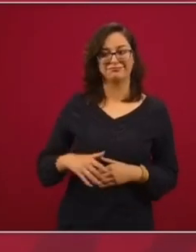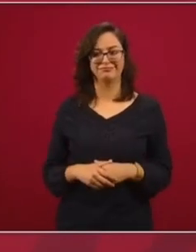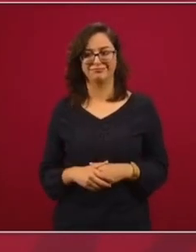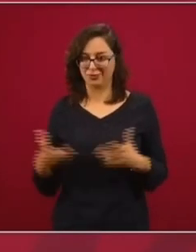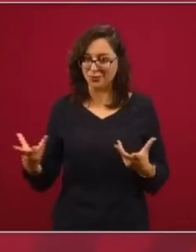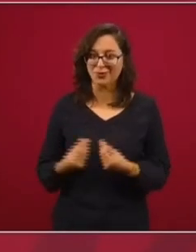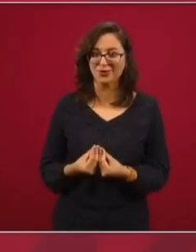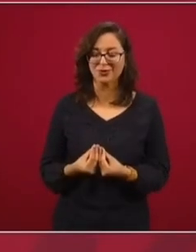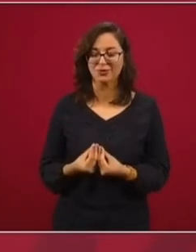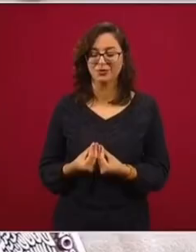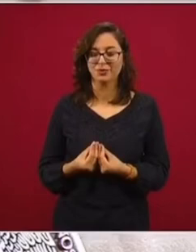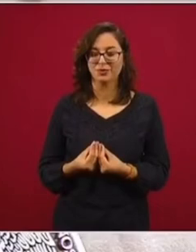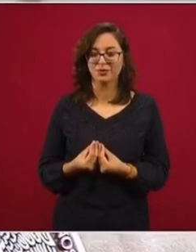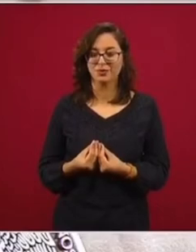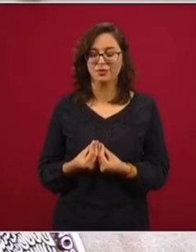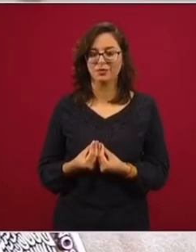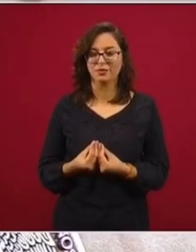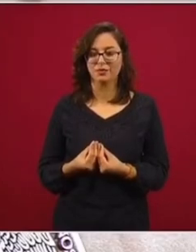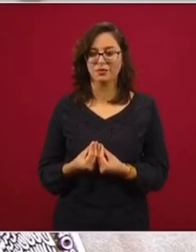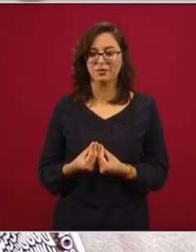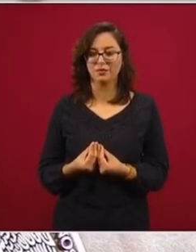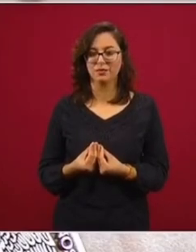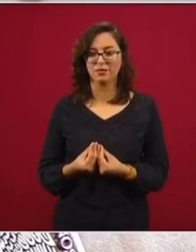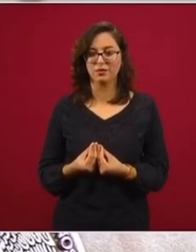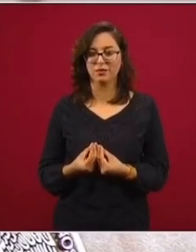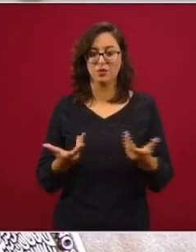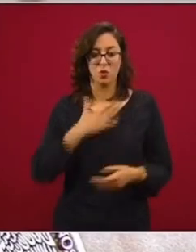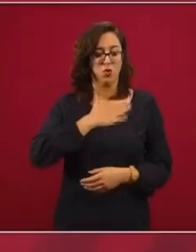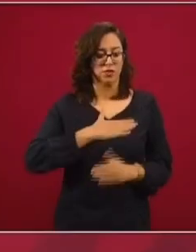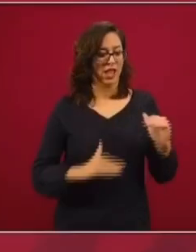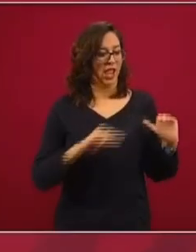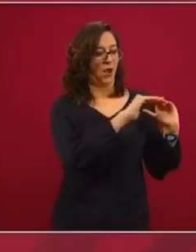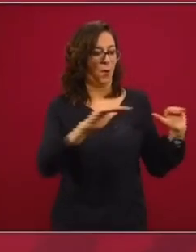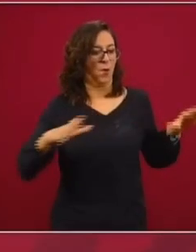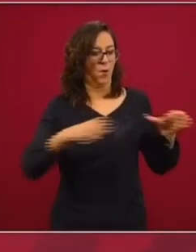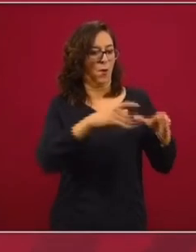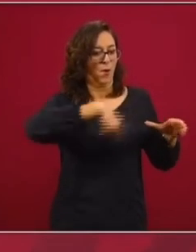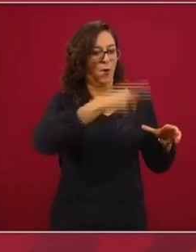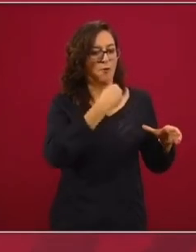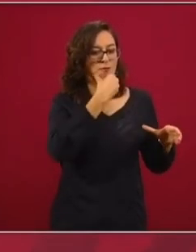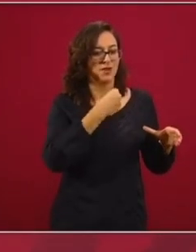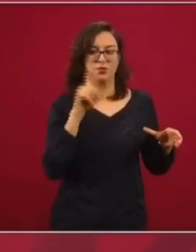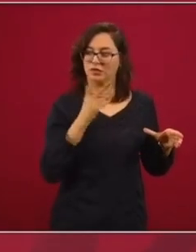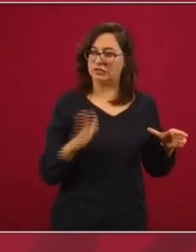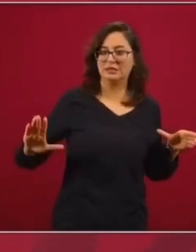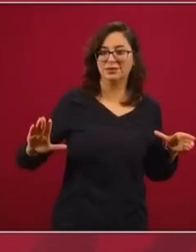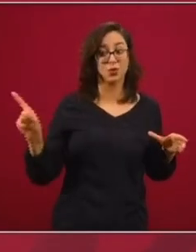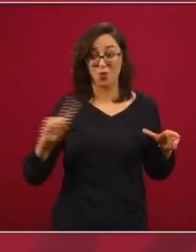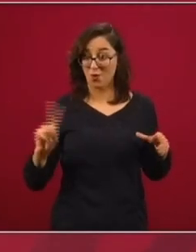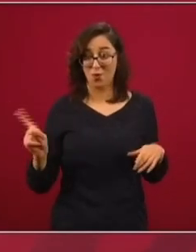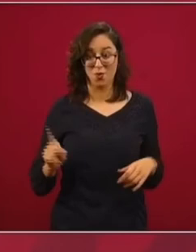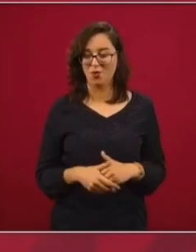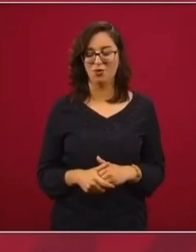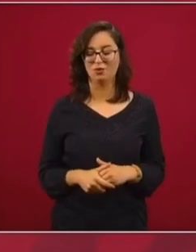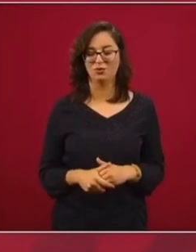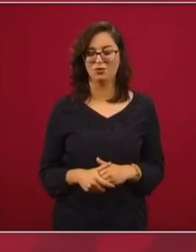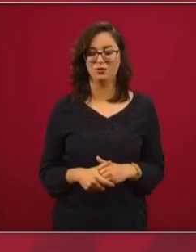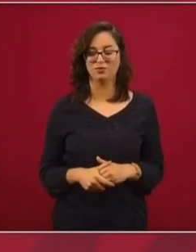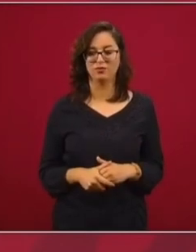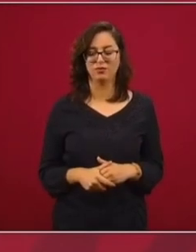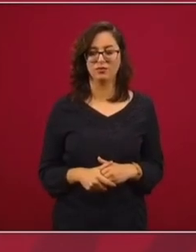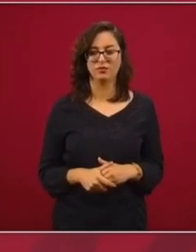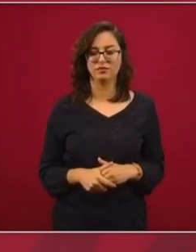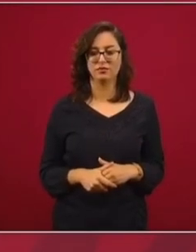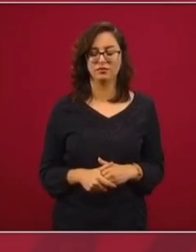no es justicia e igualdad para los hombres sin las mujeres. Les diría algo más que